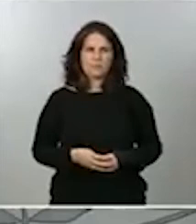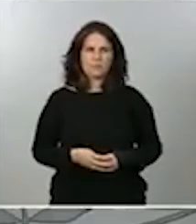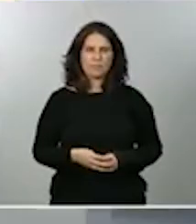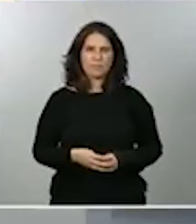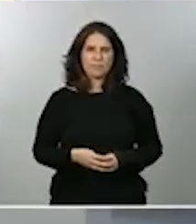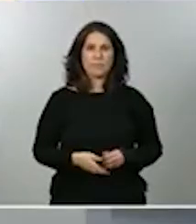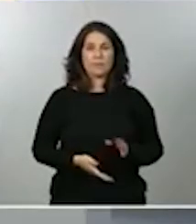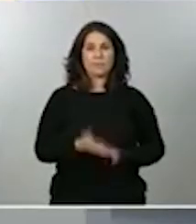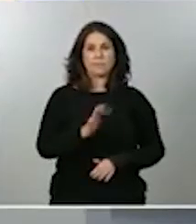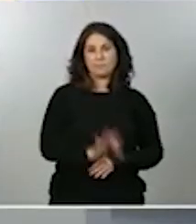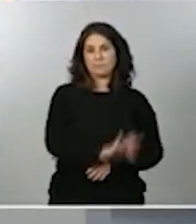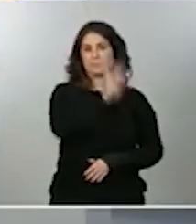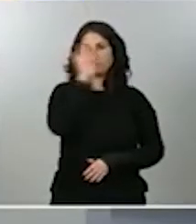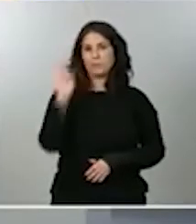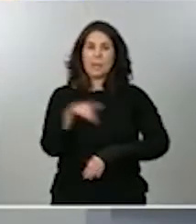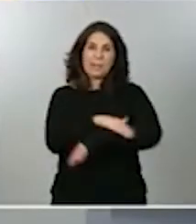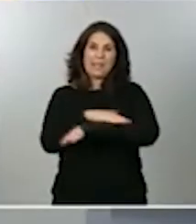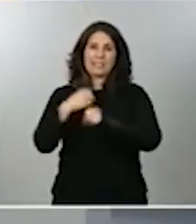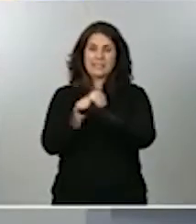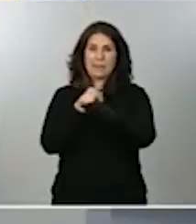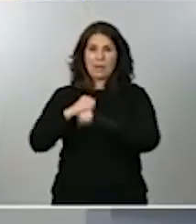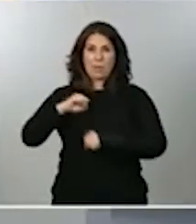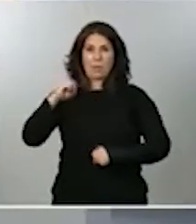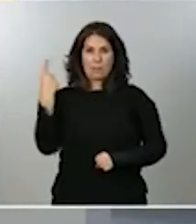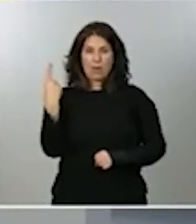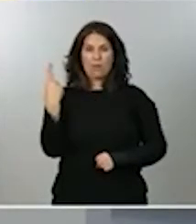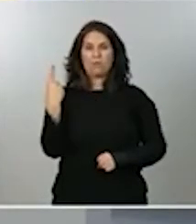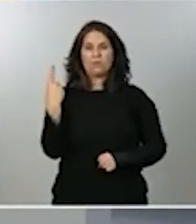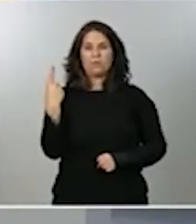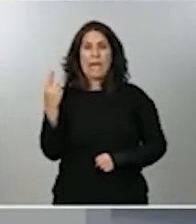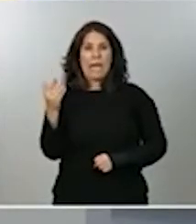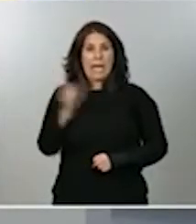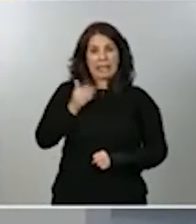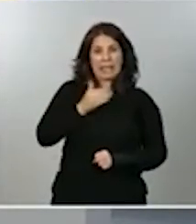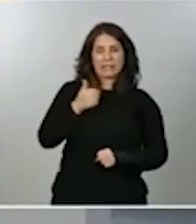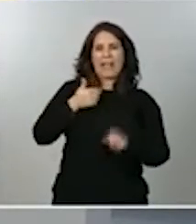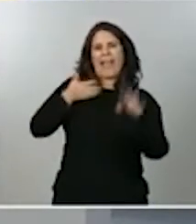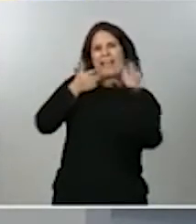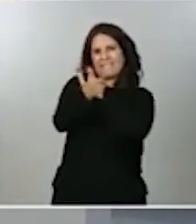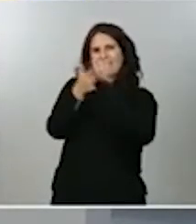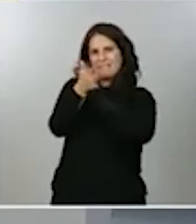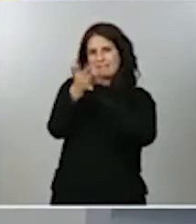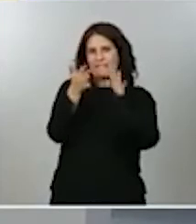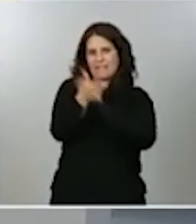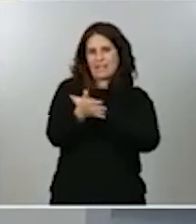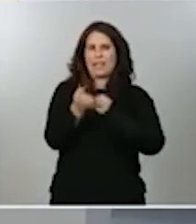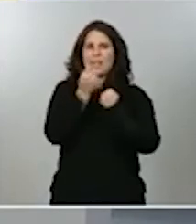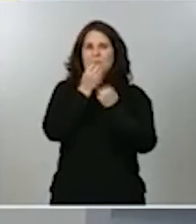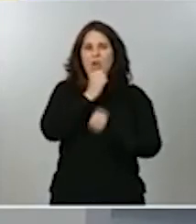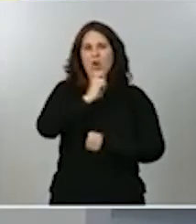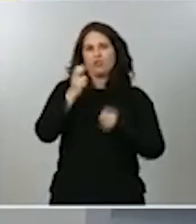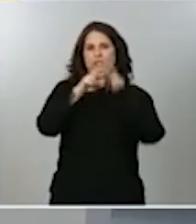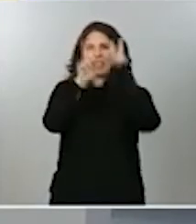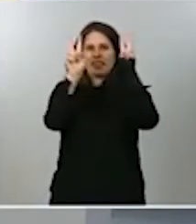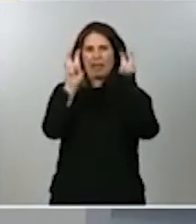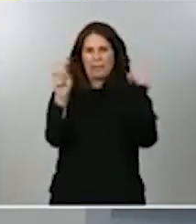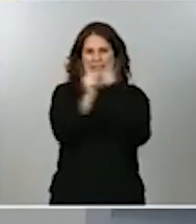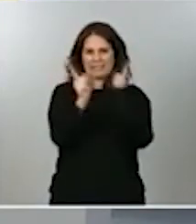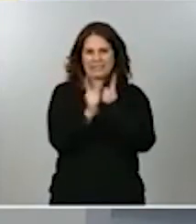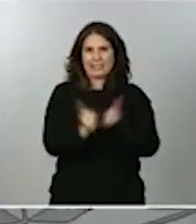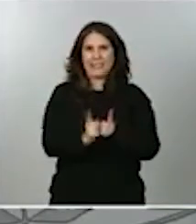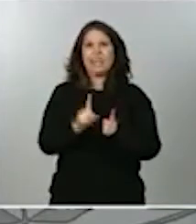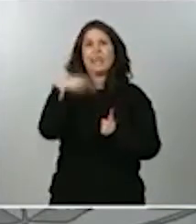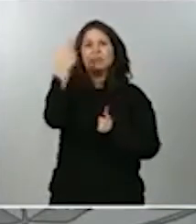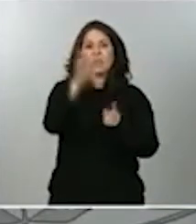ministra de Trabajo en primer lugar Yolanda Díaz de forma telegráfica les informo de otros temas que encontrarán en la referencia del Consejo de